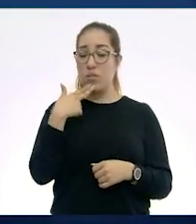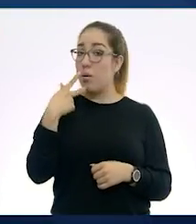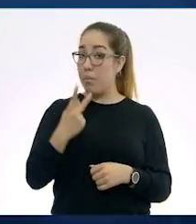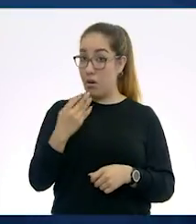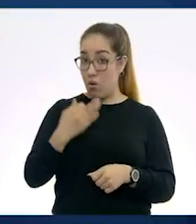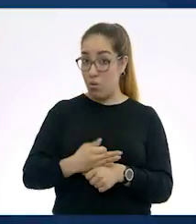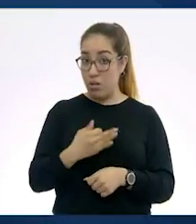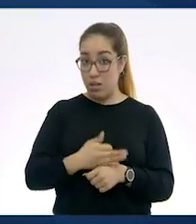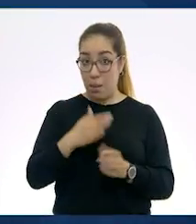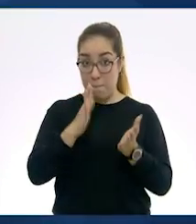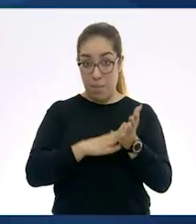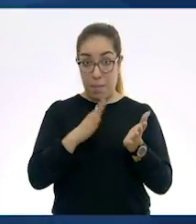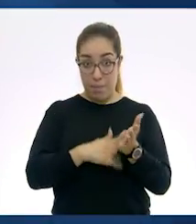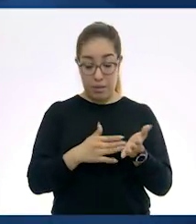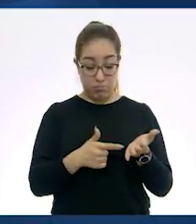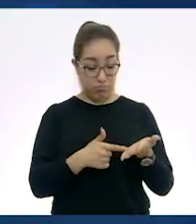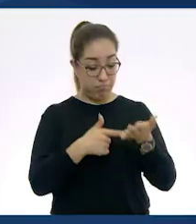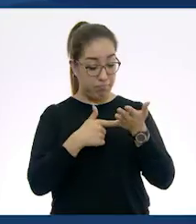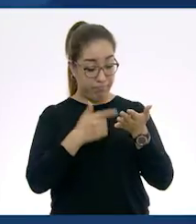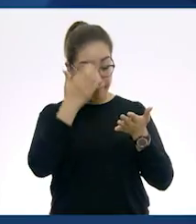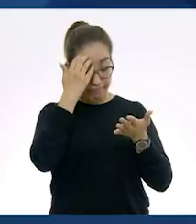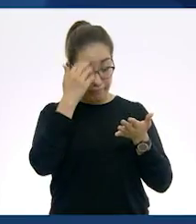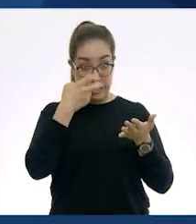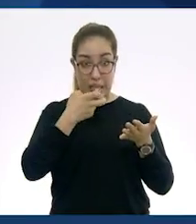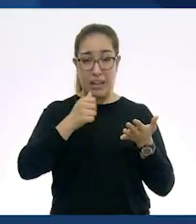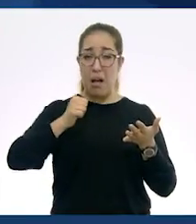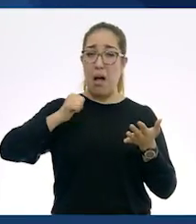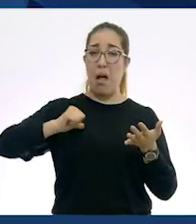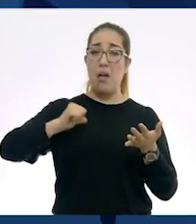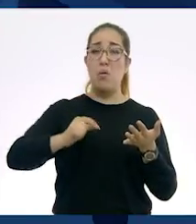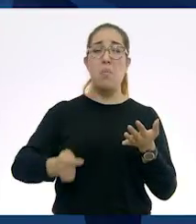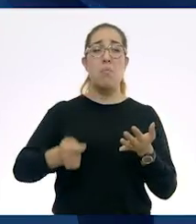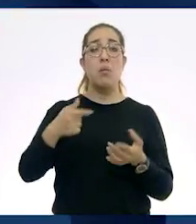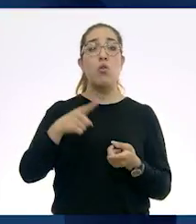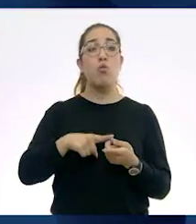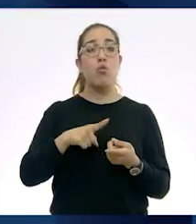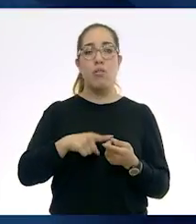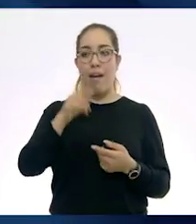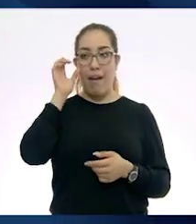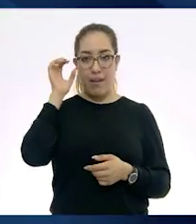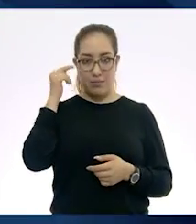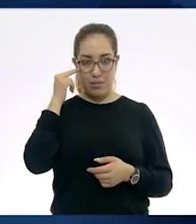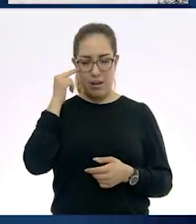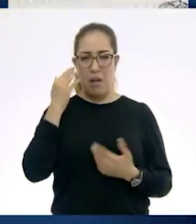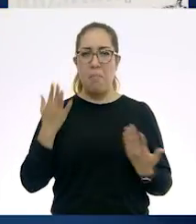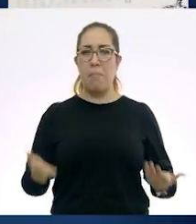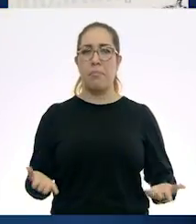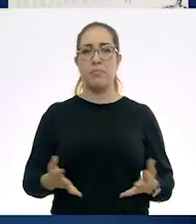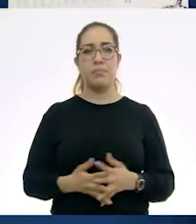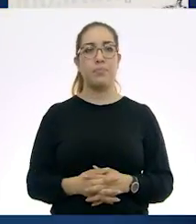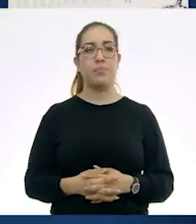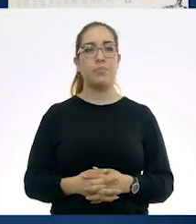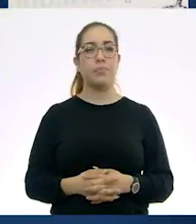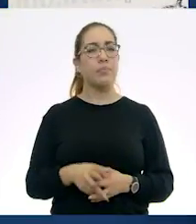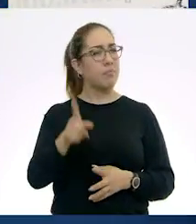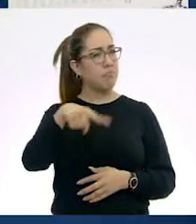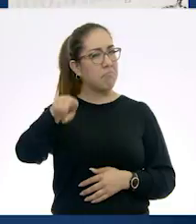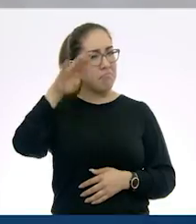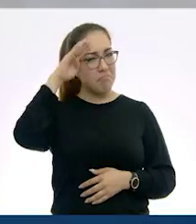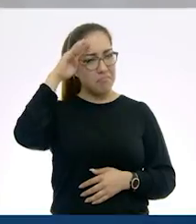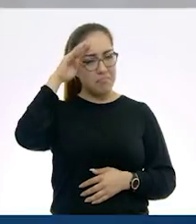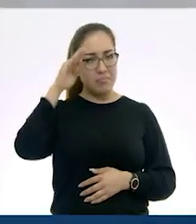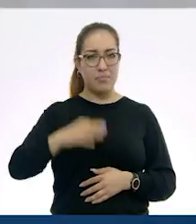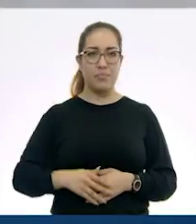el día de hoy tuvo su origen en China. Y ahora piensen, por ejemplo, en su día a día,